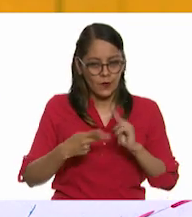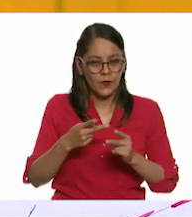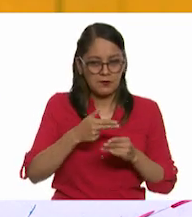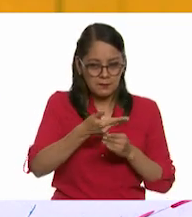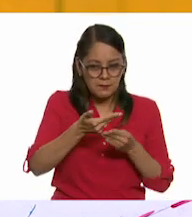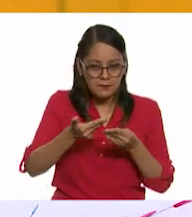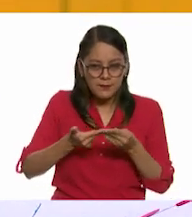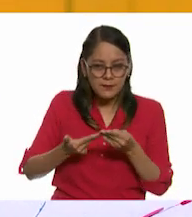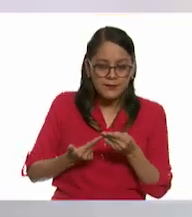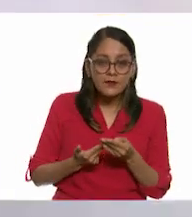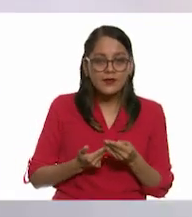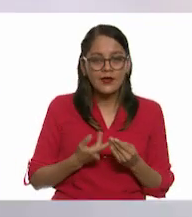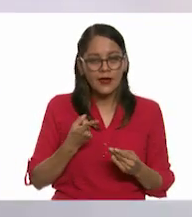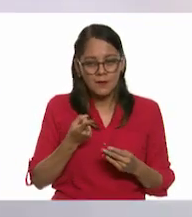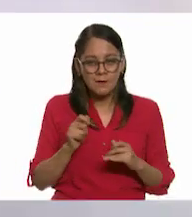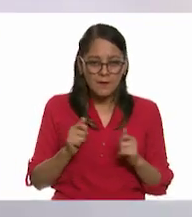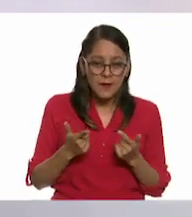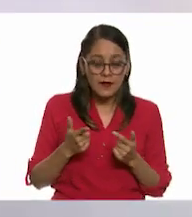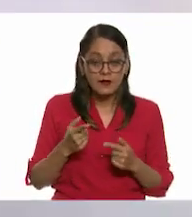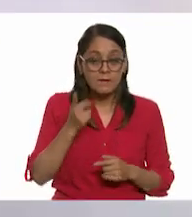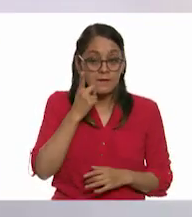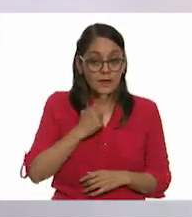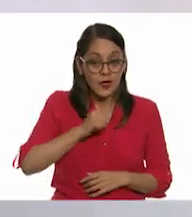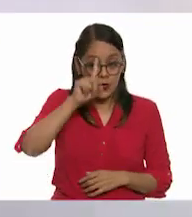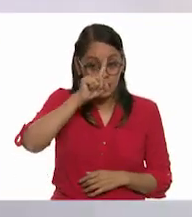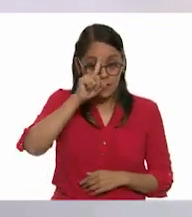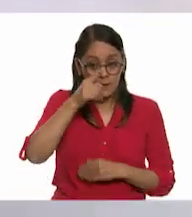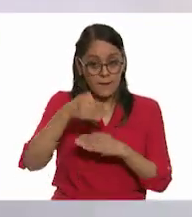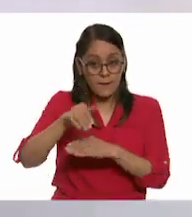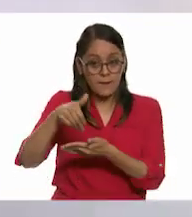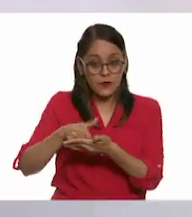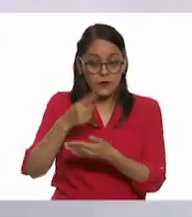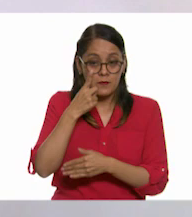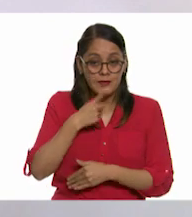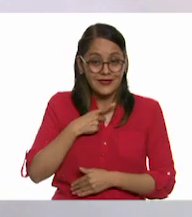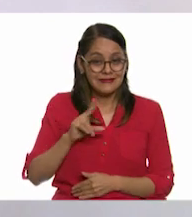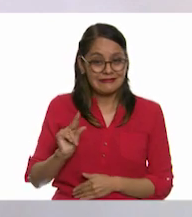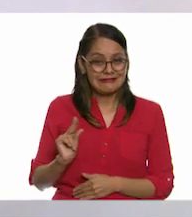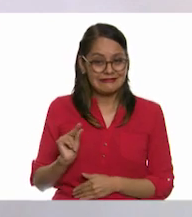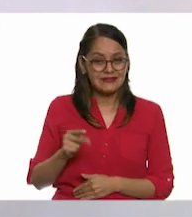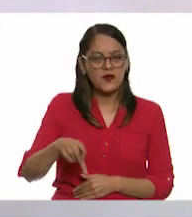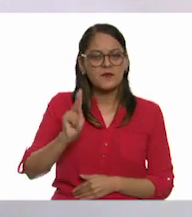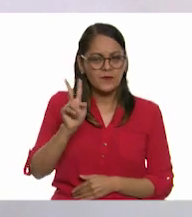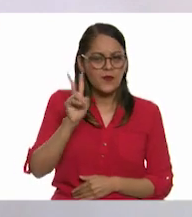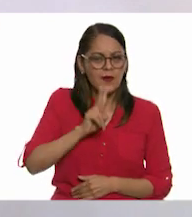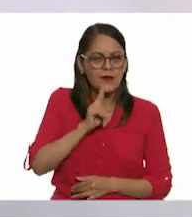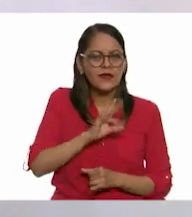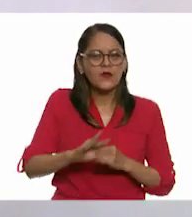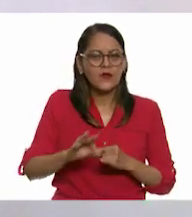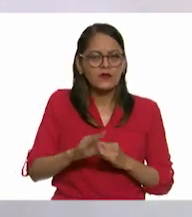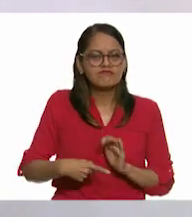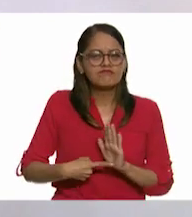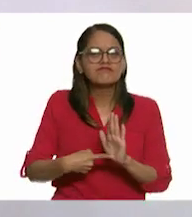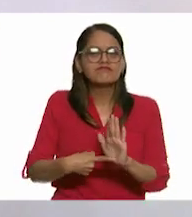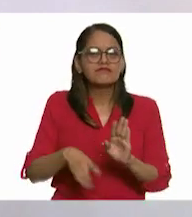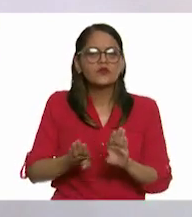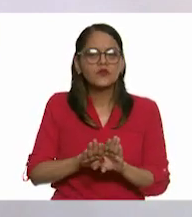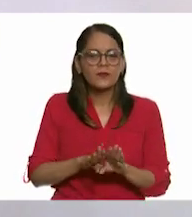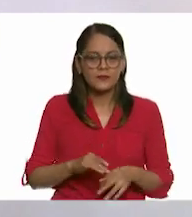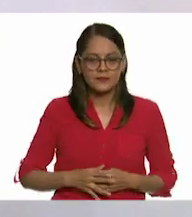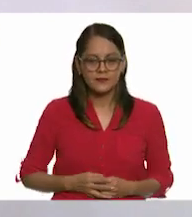intrépido, que no es la recomendación que hace el maestro Lalo, pero vamos a ver al final qué